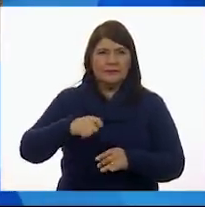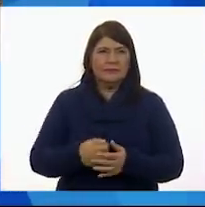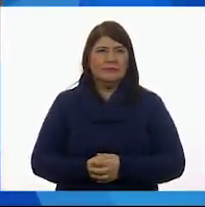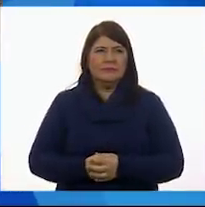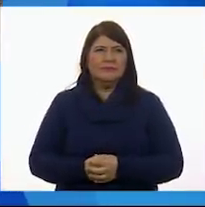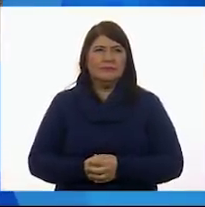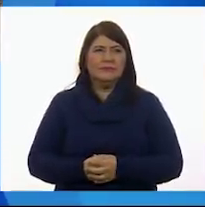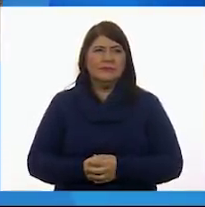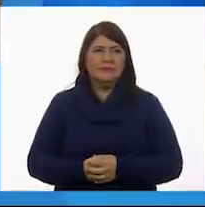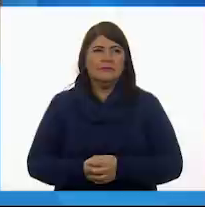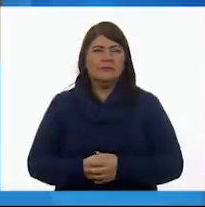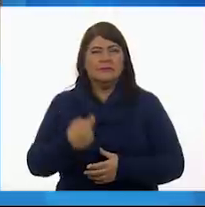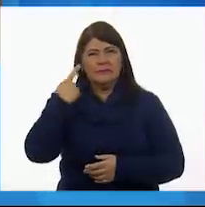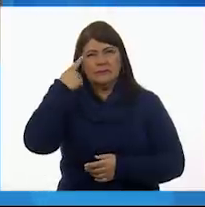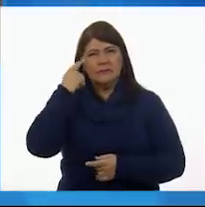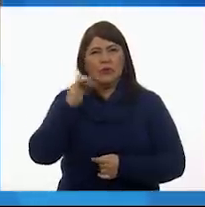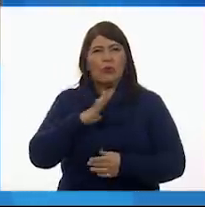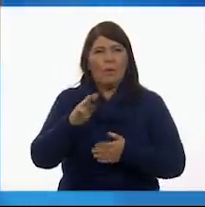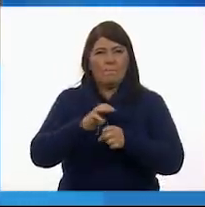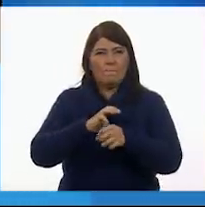Vamos a darle con el morado.